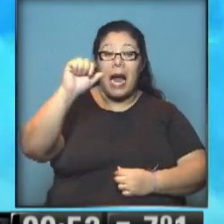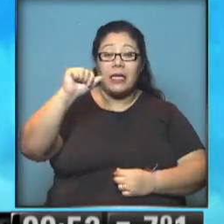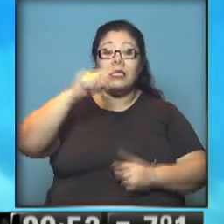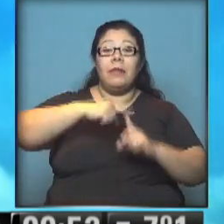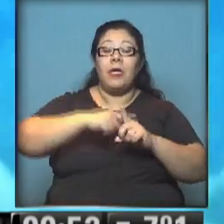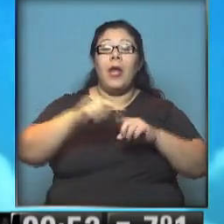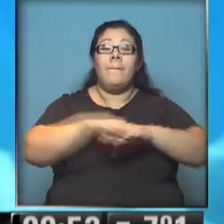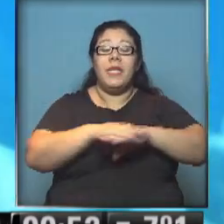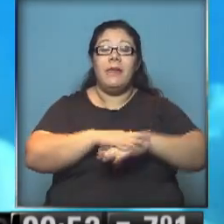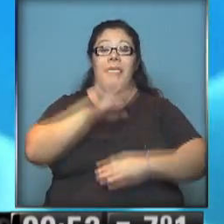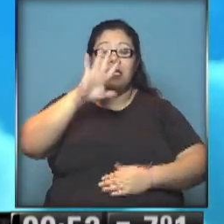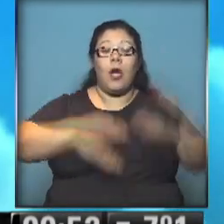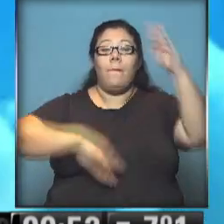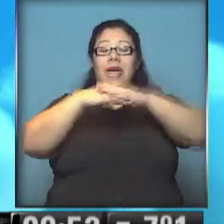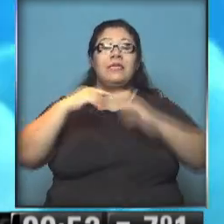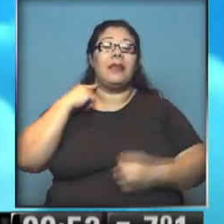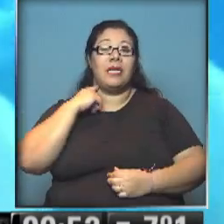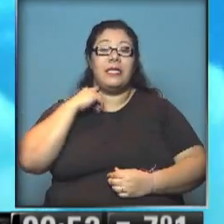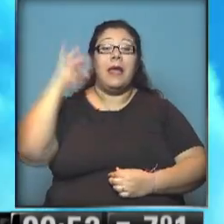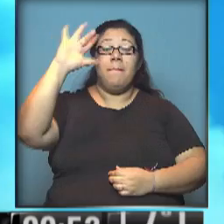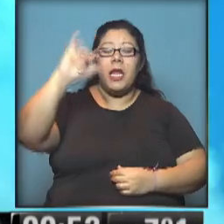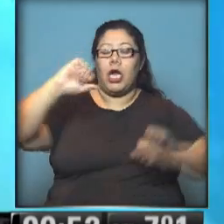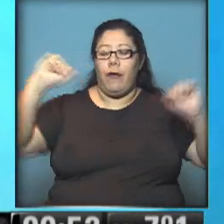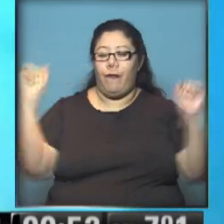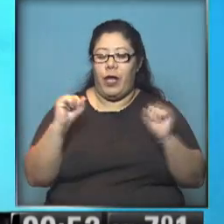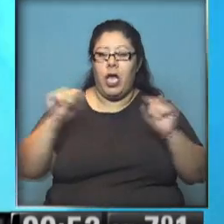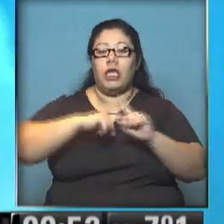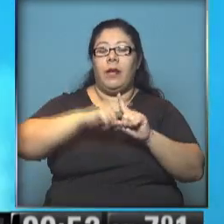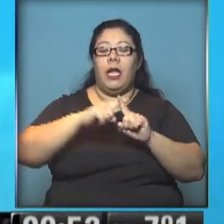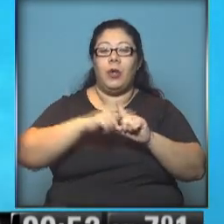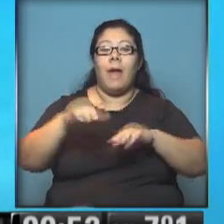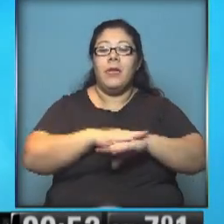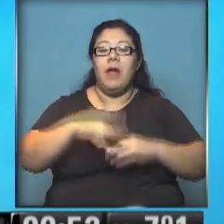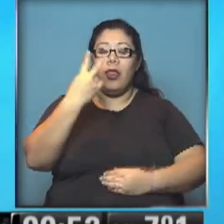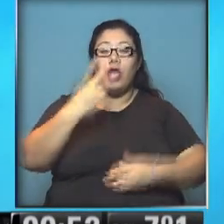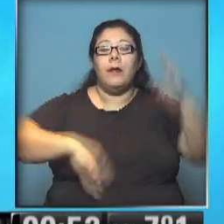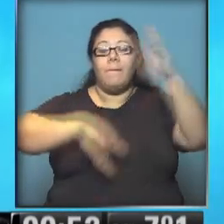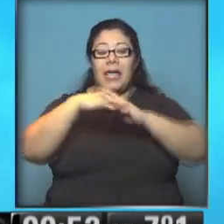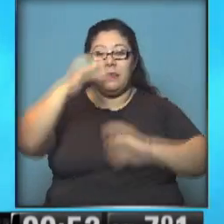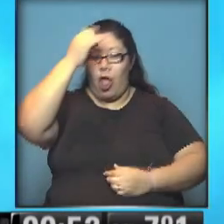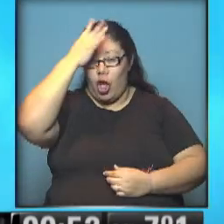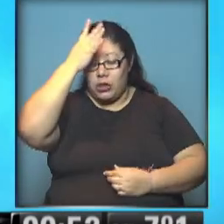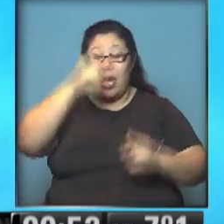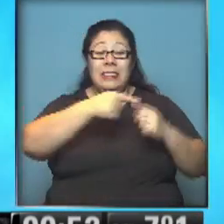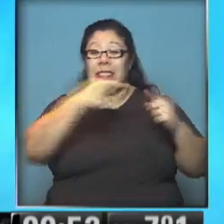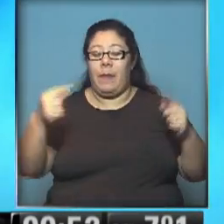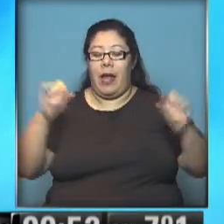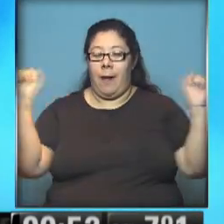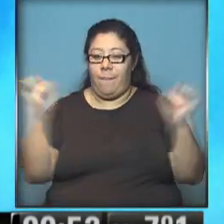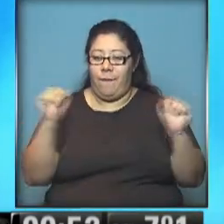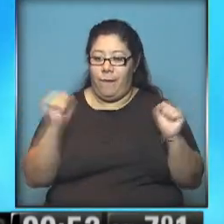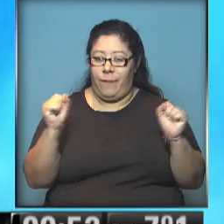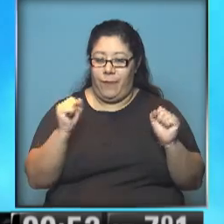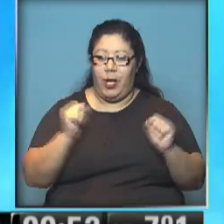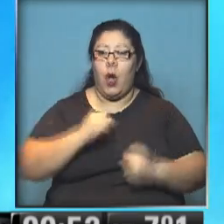5 de la mínima, 13 de la máxima, miércoles frío, 2 de mínima, 12 de la máxima y una semana, claro, bien de invierno, 5 de la mínima,